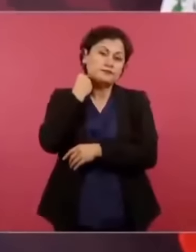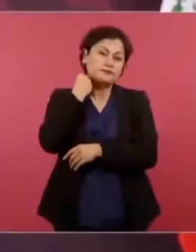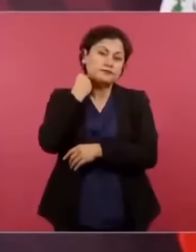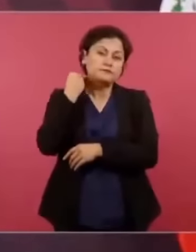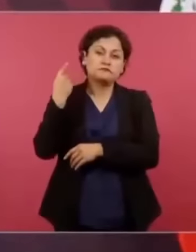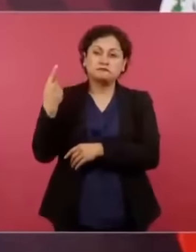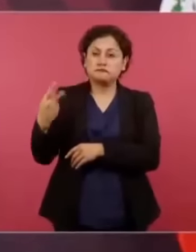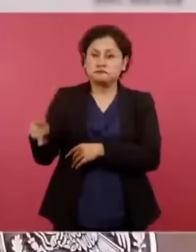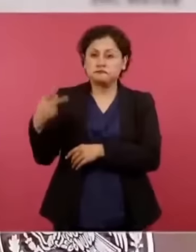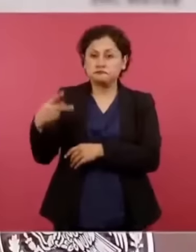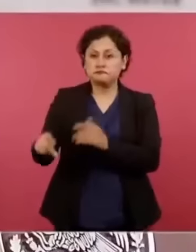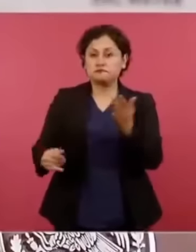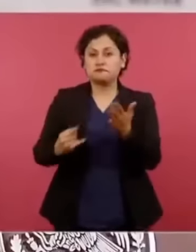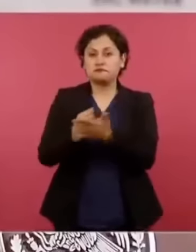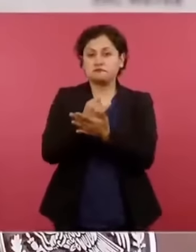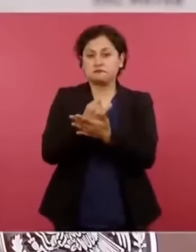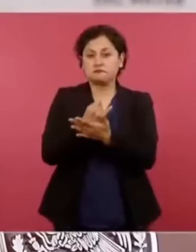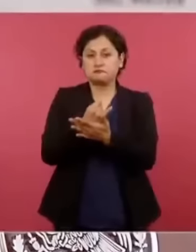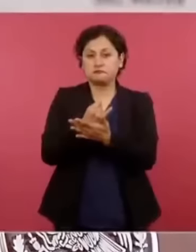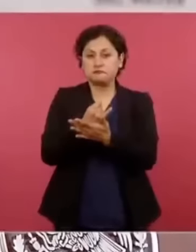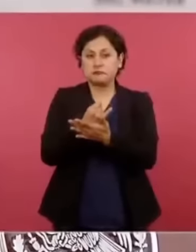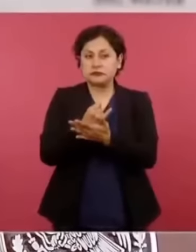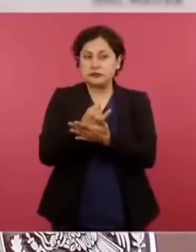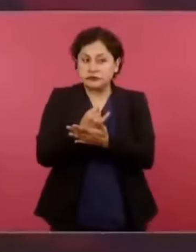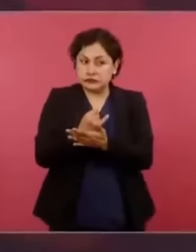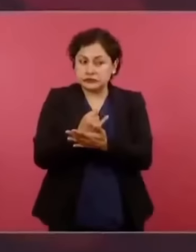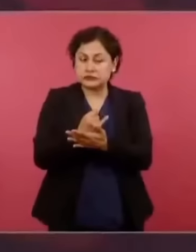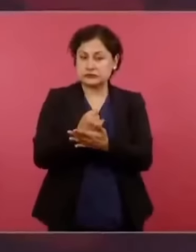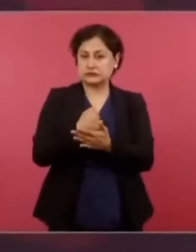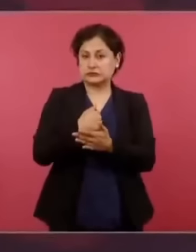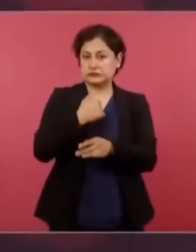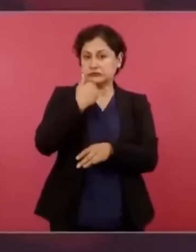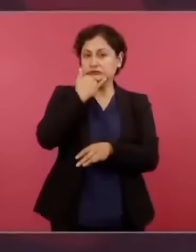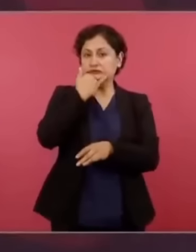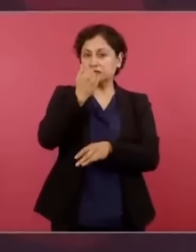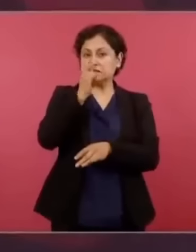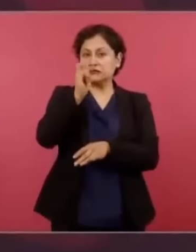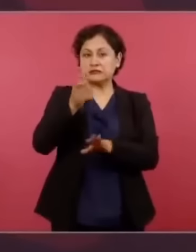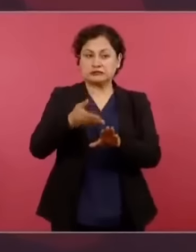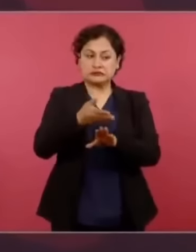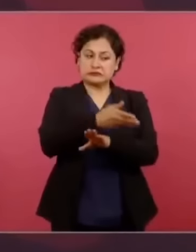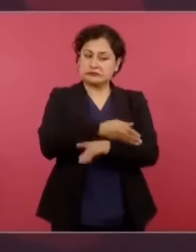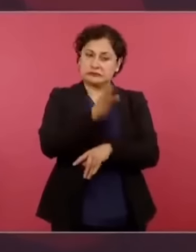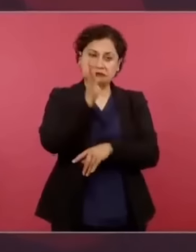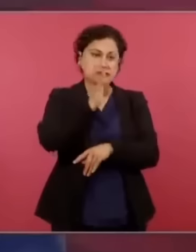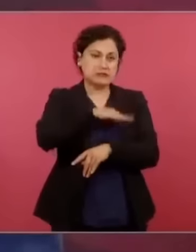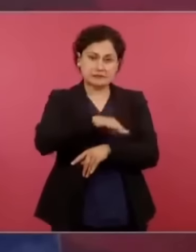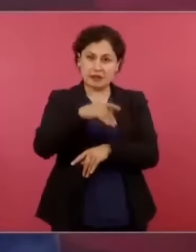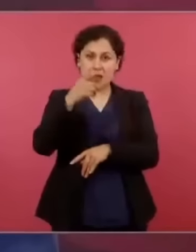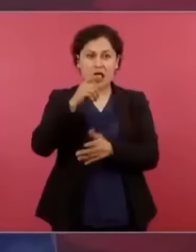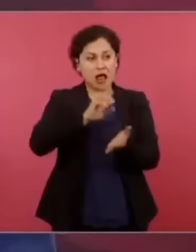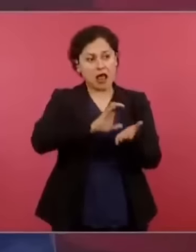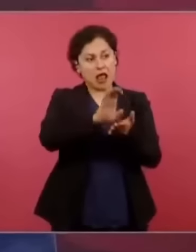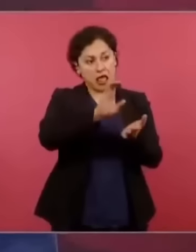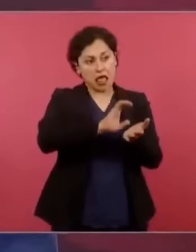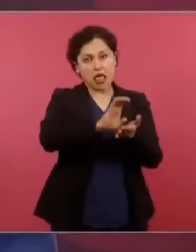Estuvo mal y tienen que devolver el dinero, fue un acto de corrupción.